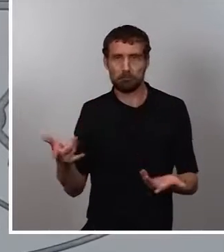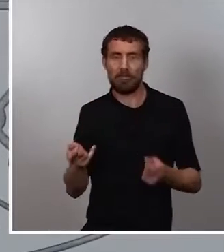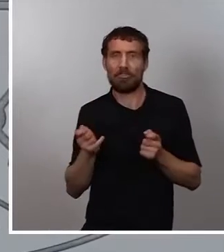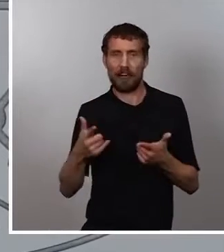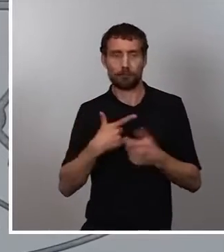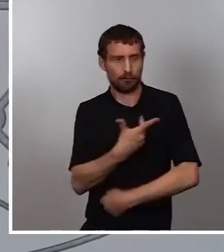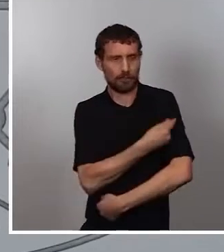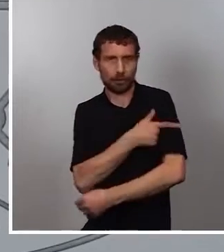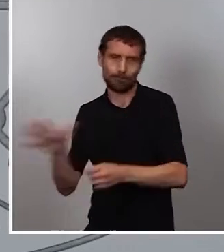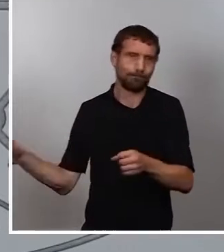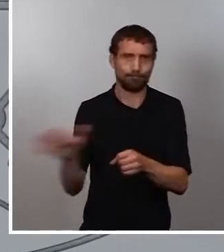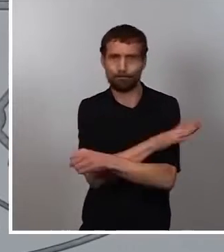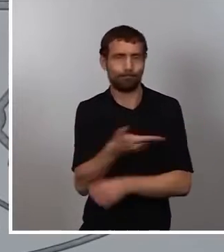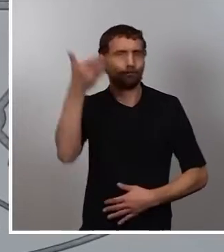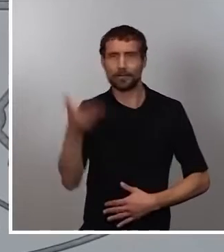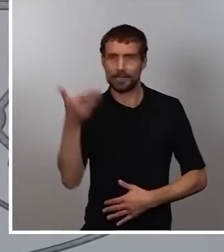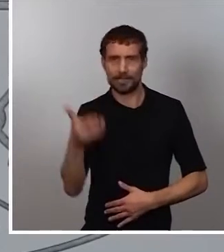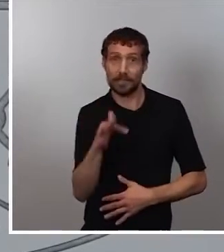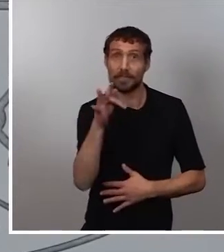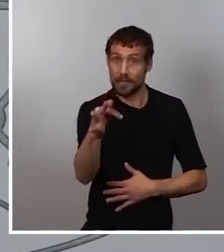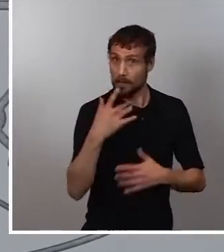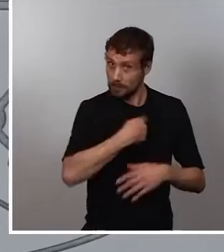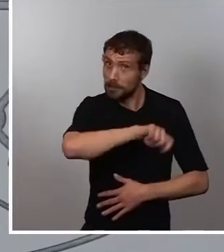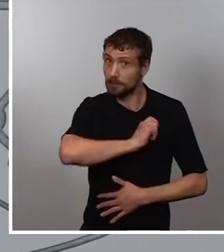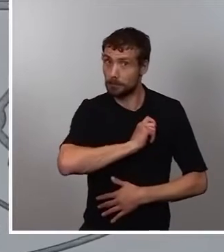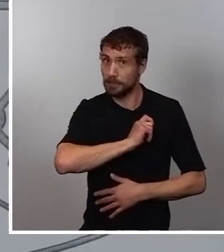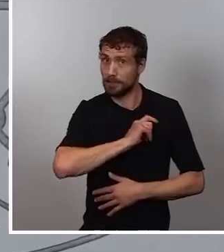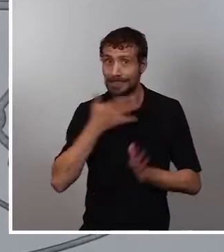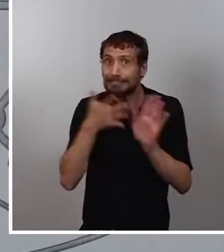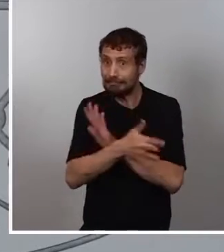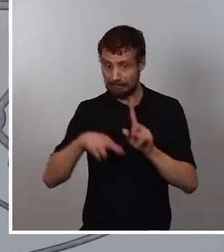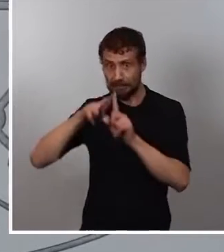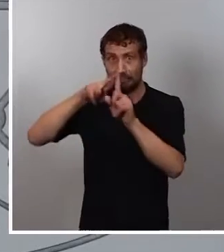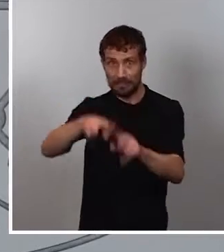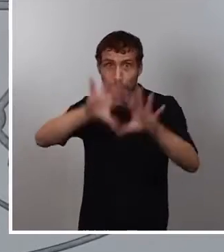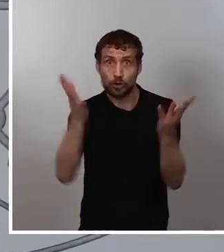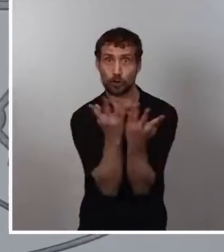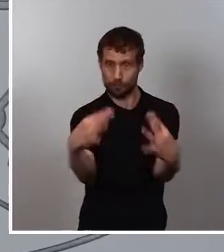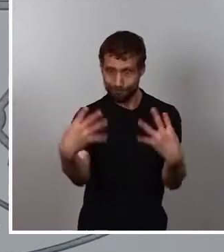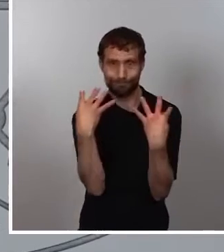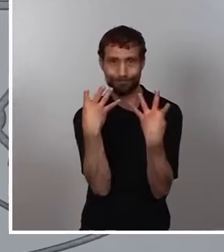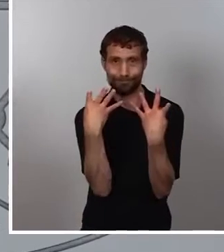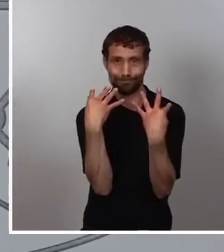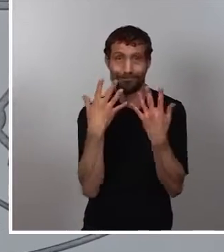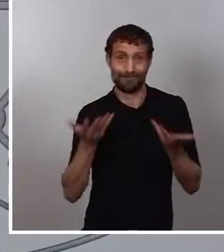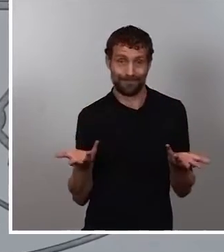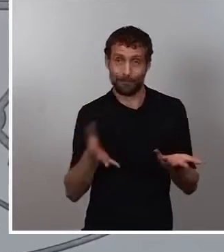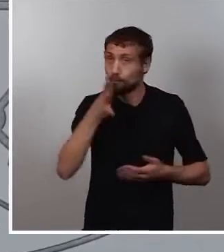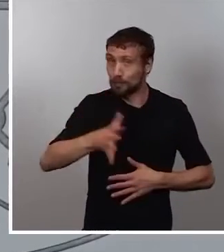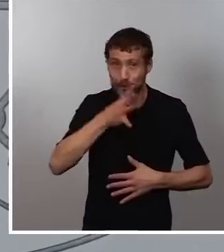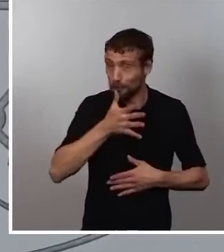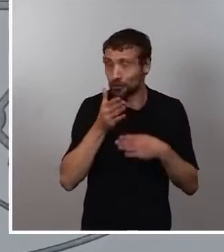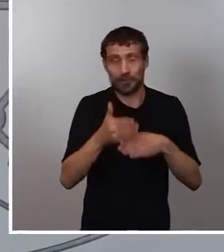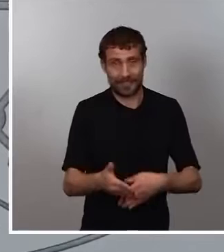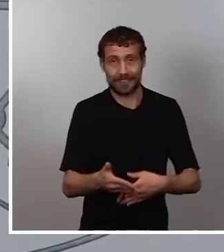además sitúa a España como referente mundial. Creo que es razón suficiente para sentir orgullo